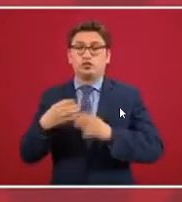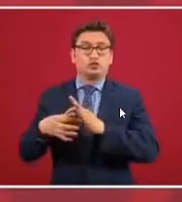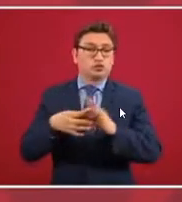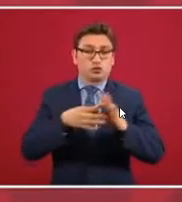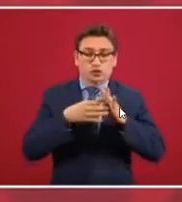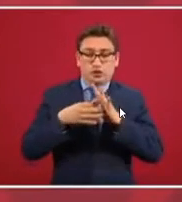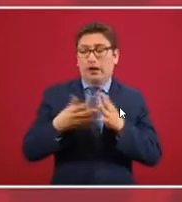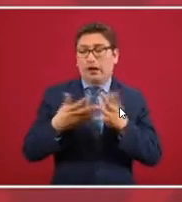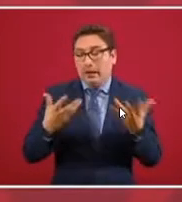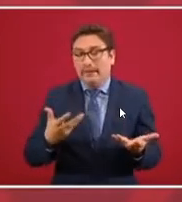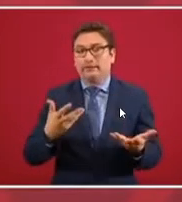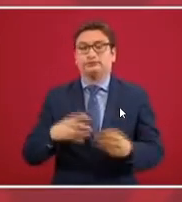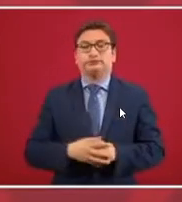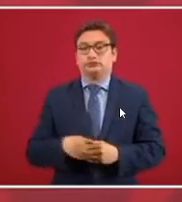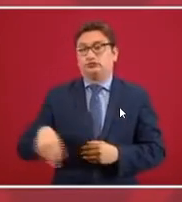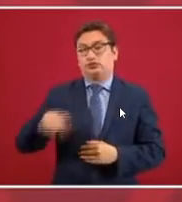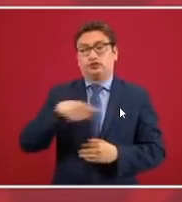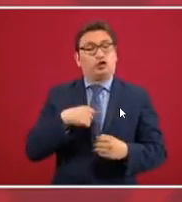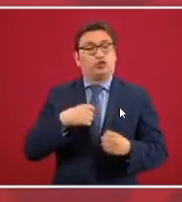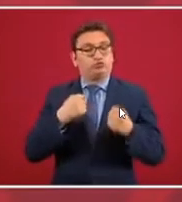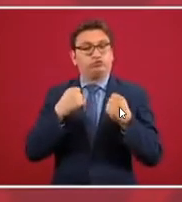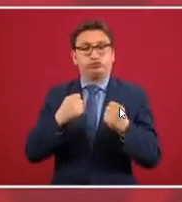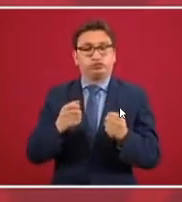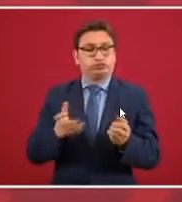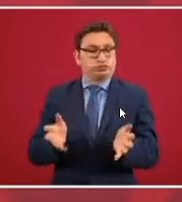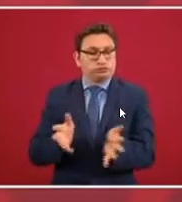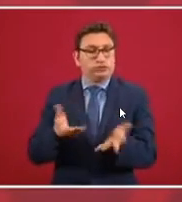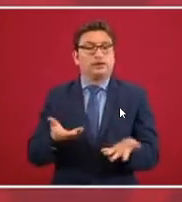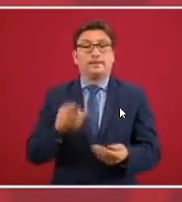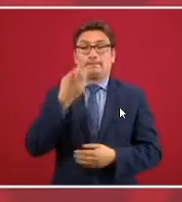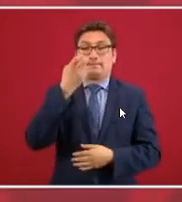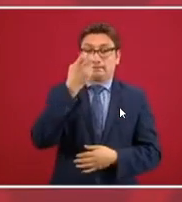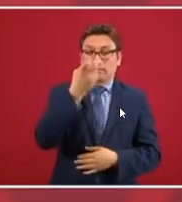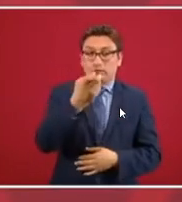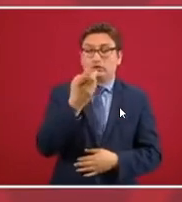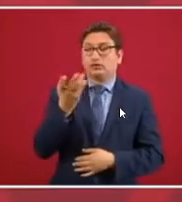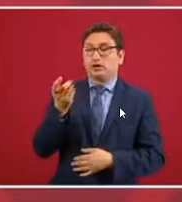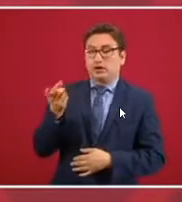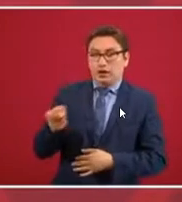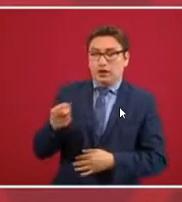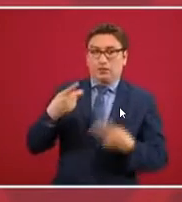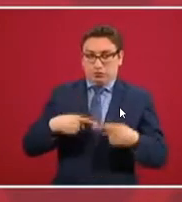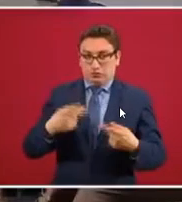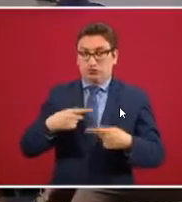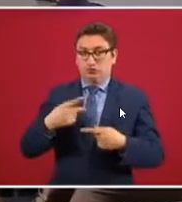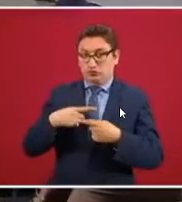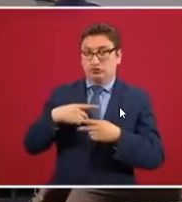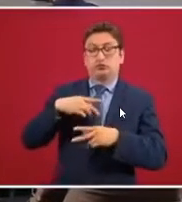Entonces, ese beneficiario con el crédito